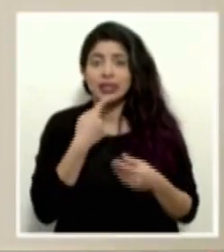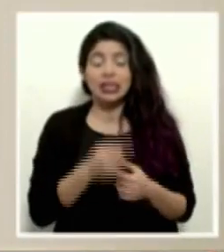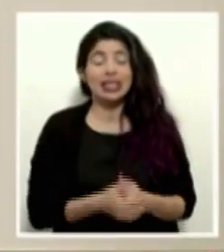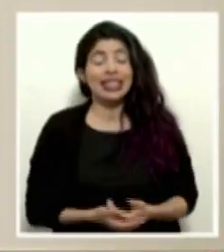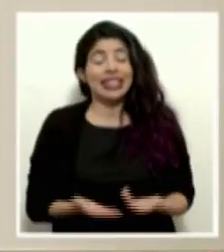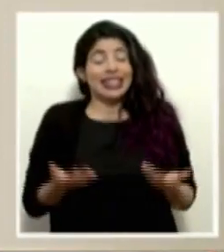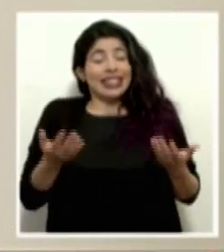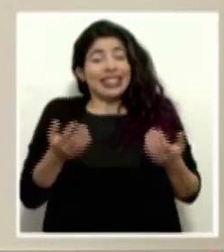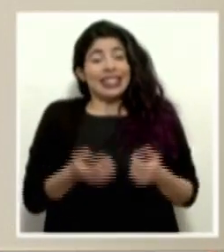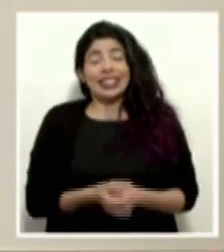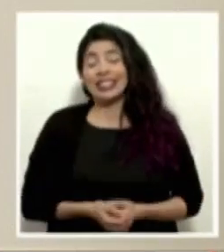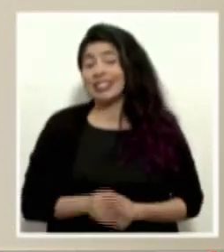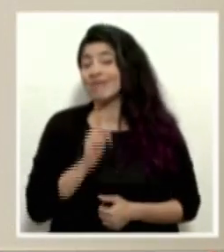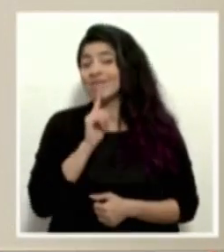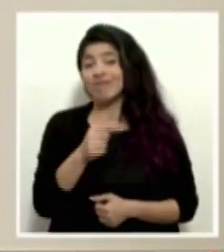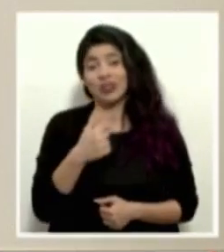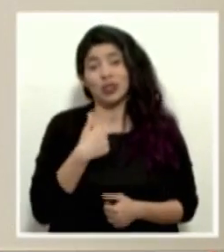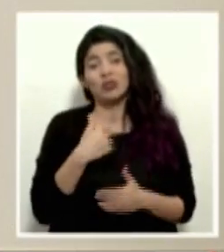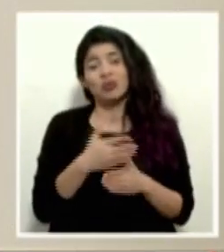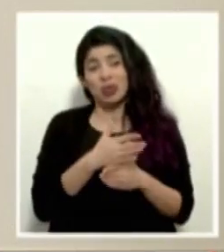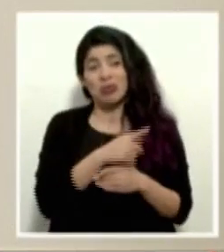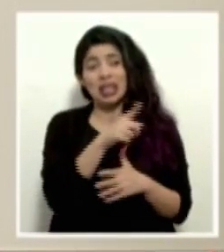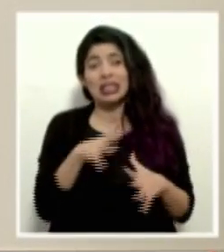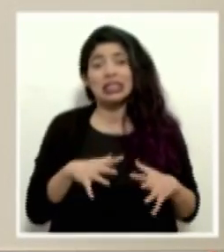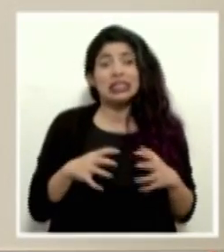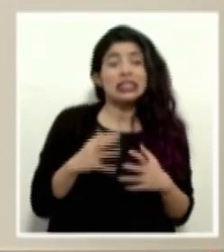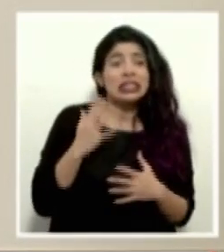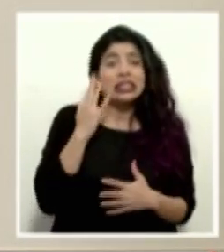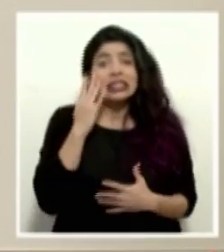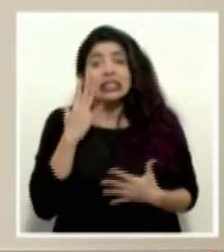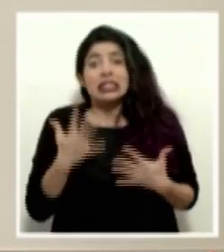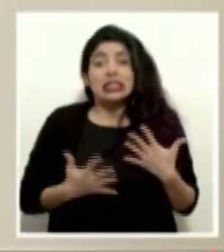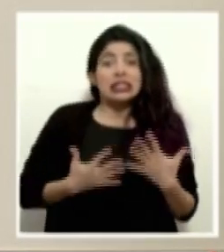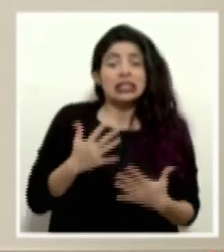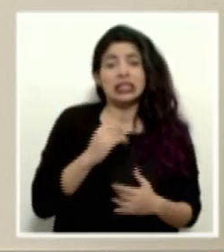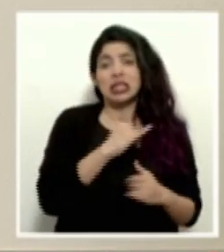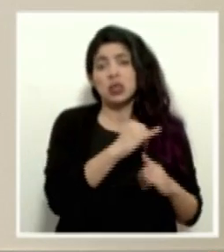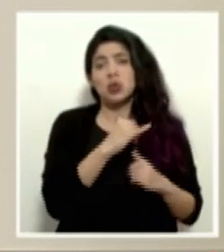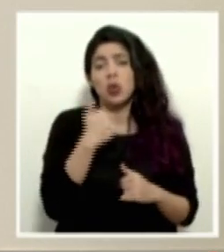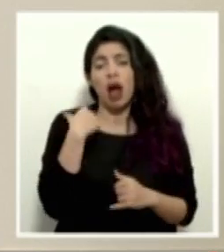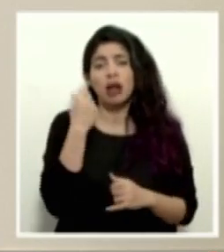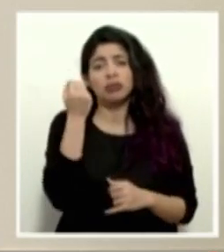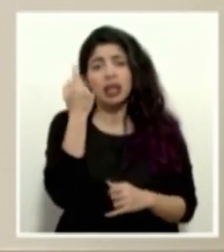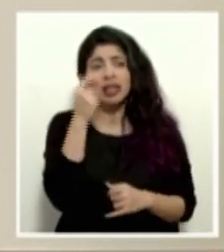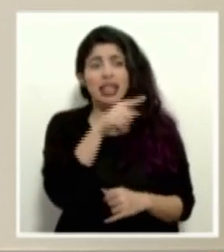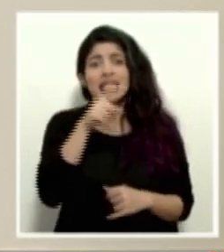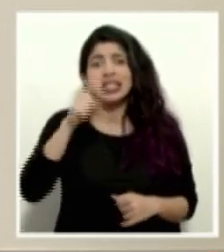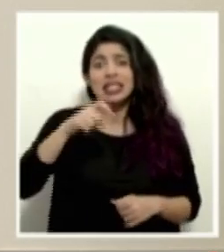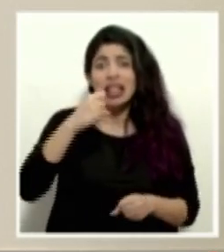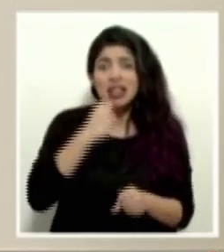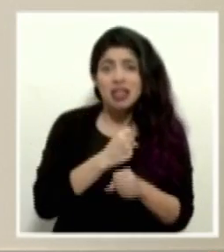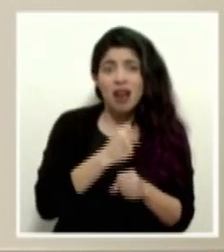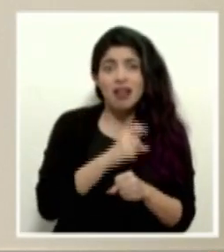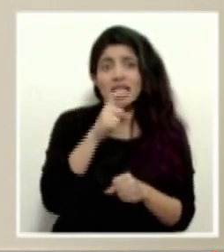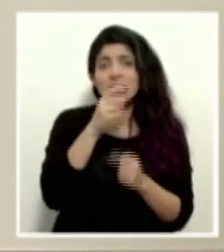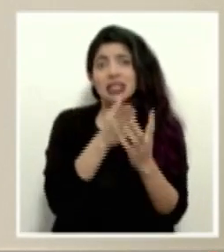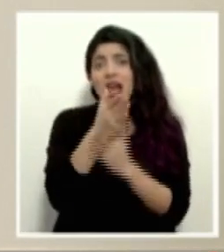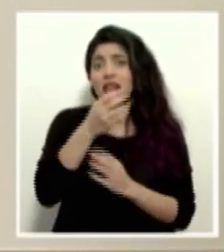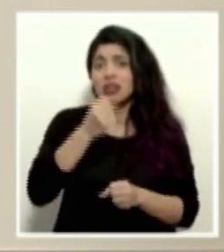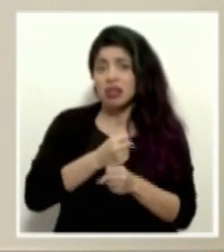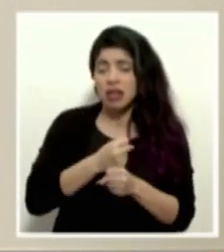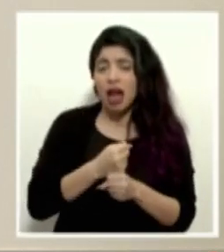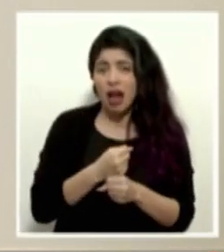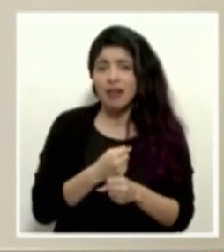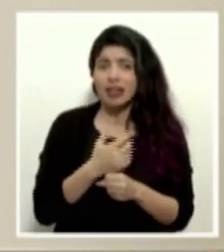En realidad yo comparto mucho esa desesperación, yo entiendo que hay un asunto de necesidad de trabajar, de tener acceso al trabajo y más bien